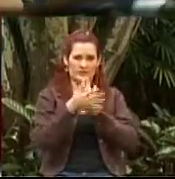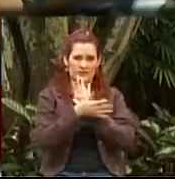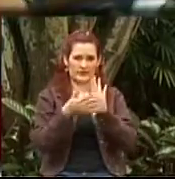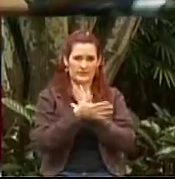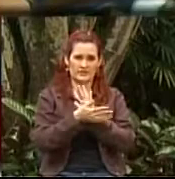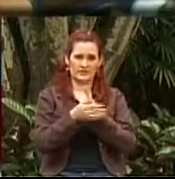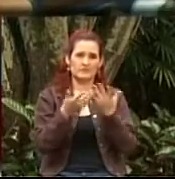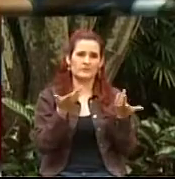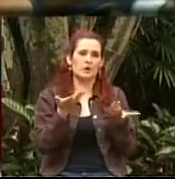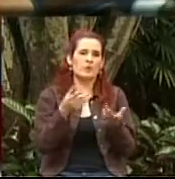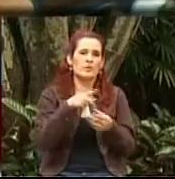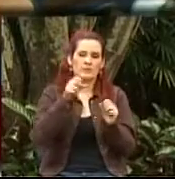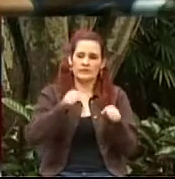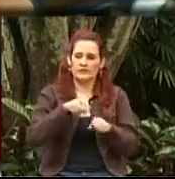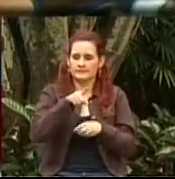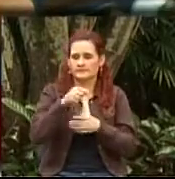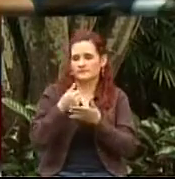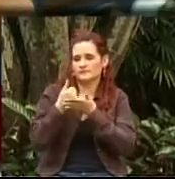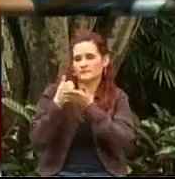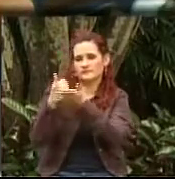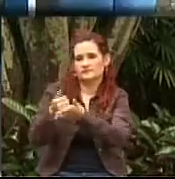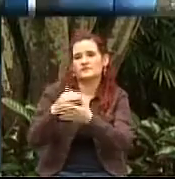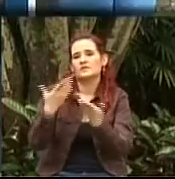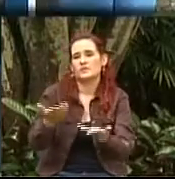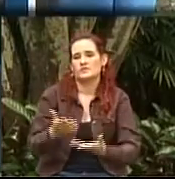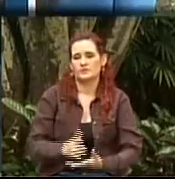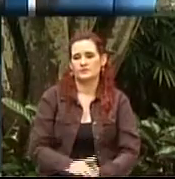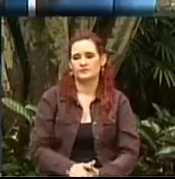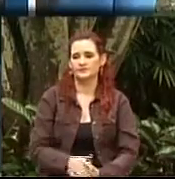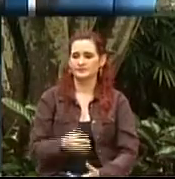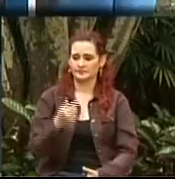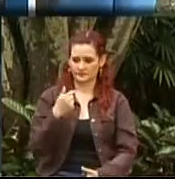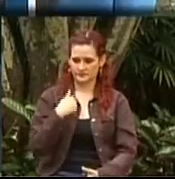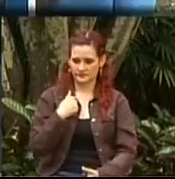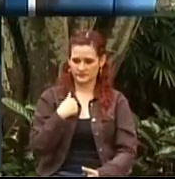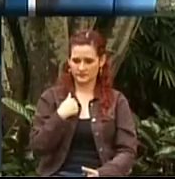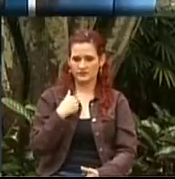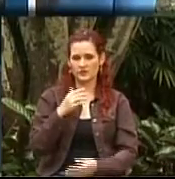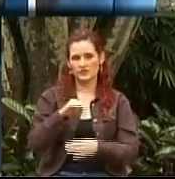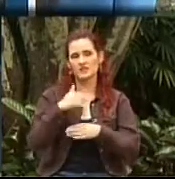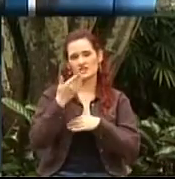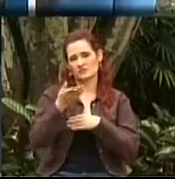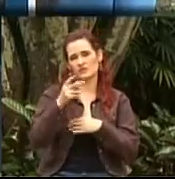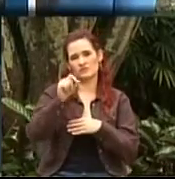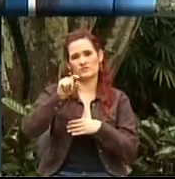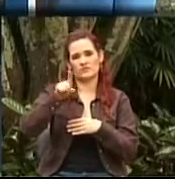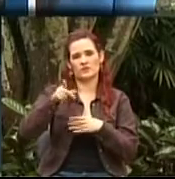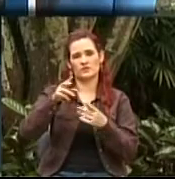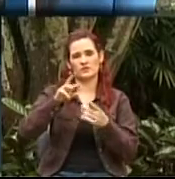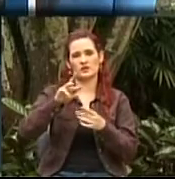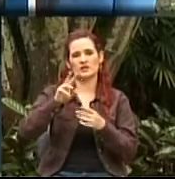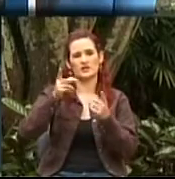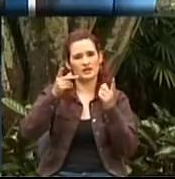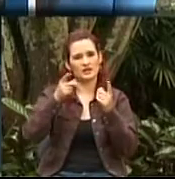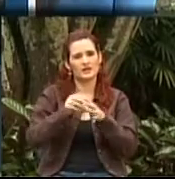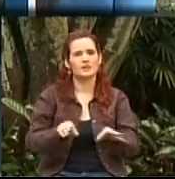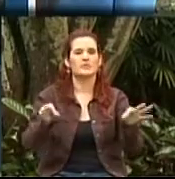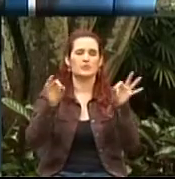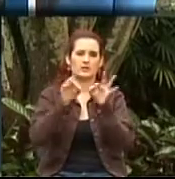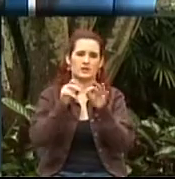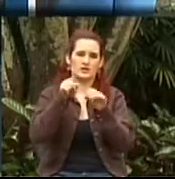Simena, ¿cómo podemos orientar a don Walter? También va a ser una pregunta que se lo va a hacer a la doctora Adriana Suárez, pero hay una cosa que yo quiero aclarar con todos los